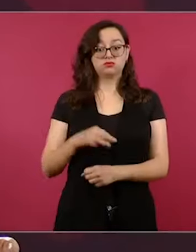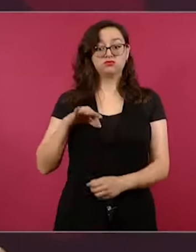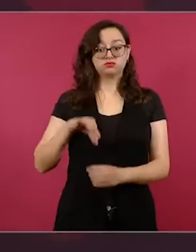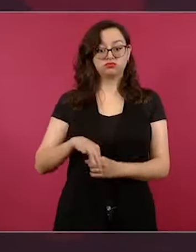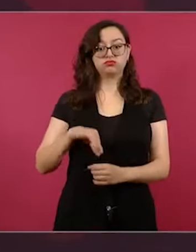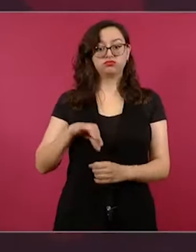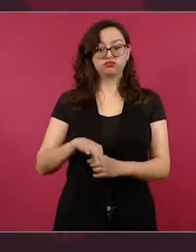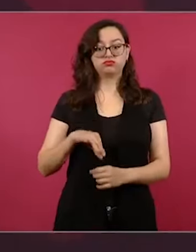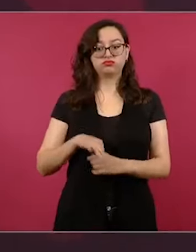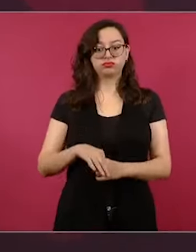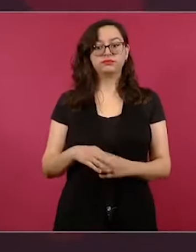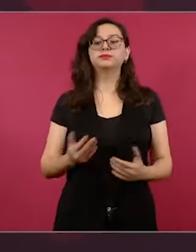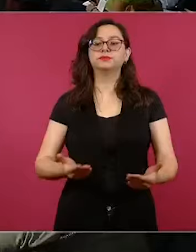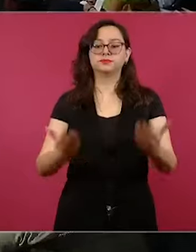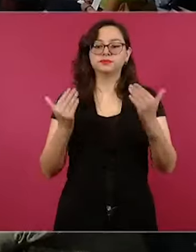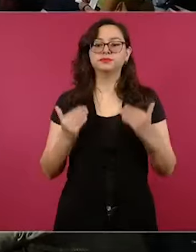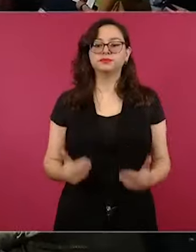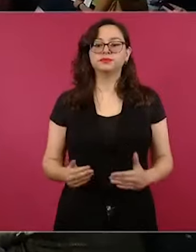Bueno, vámonos.